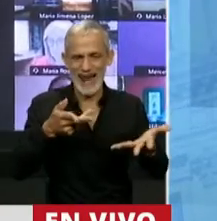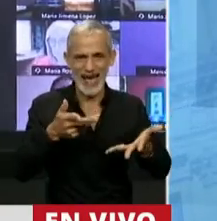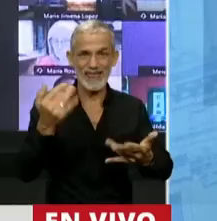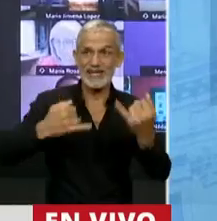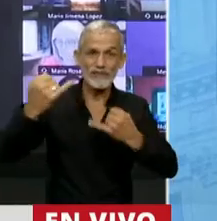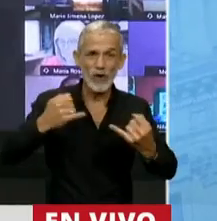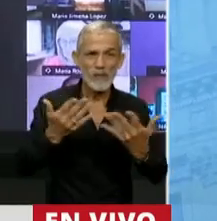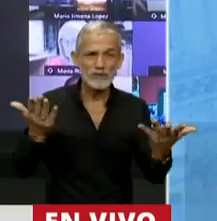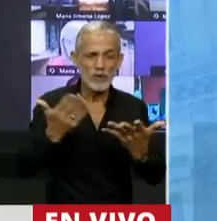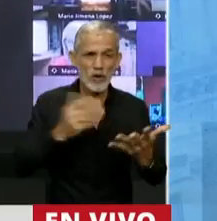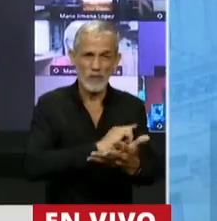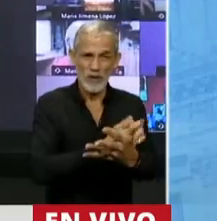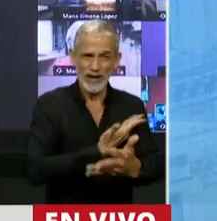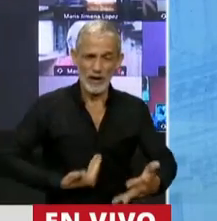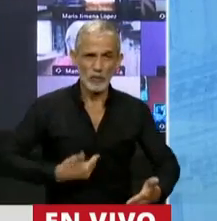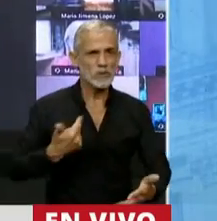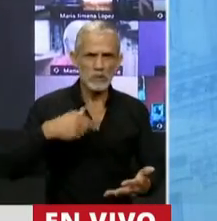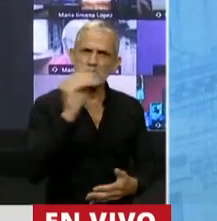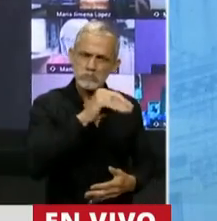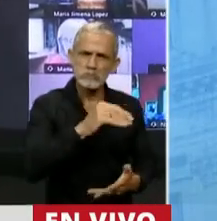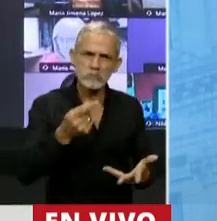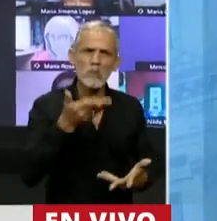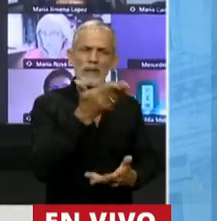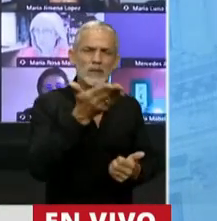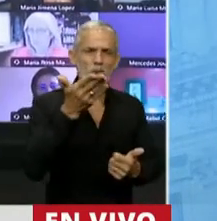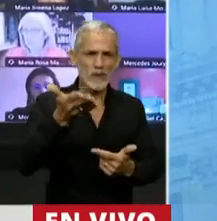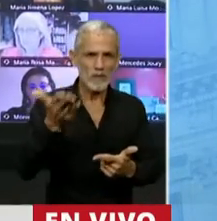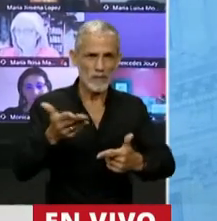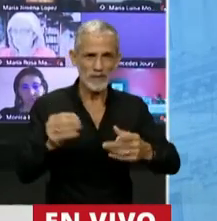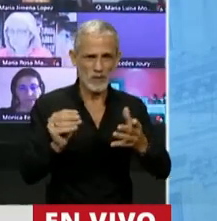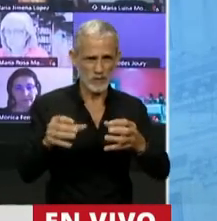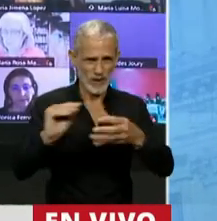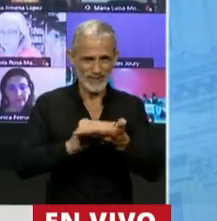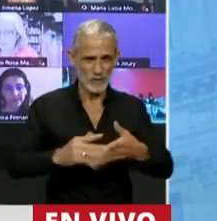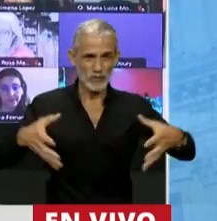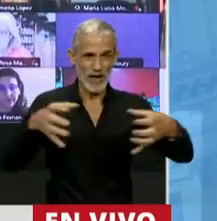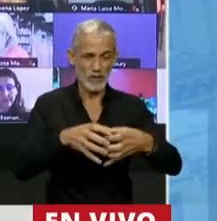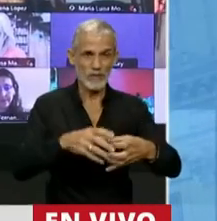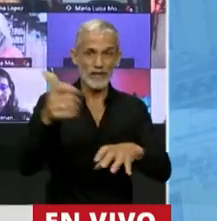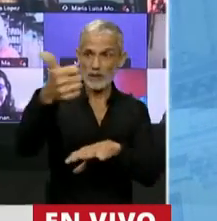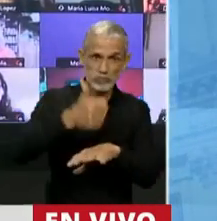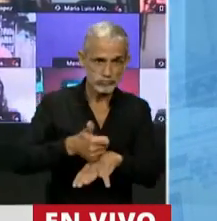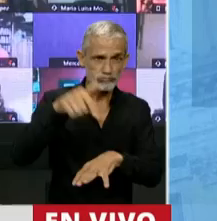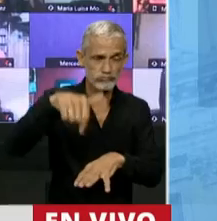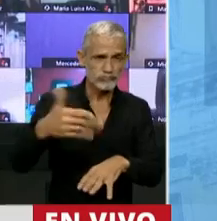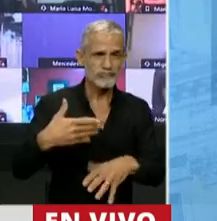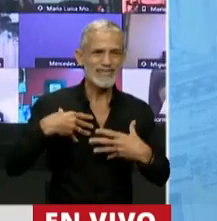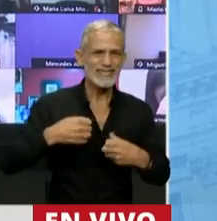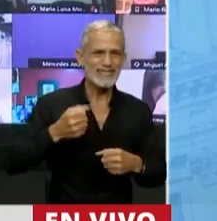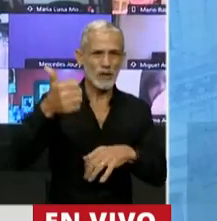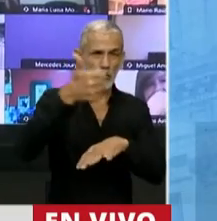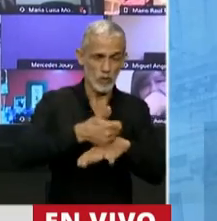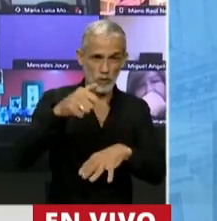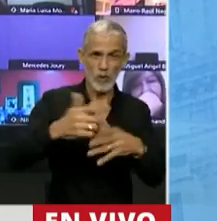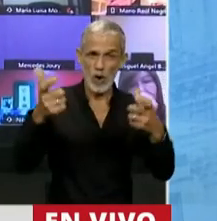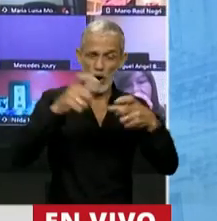información por parte del Ejecutivo, a pesar de que hemos también solicitado, junto con otros diputados, la presencia de distintos funcionarios de salud en